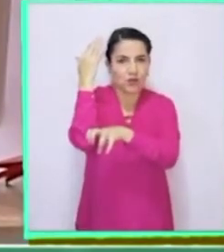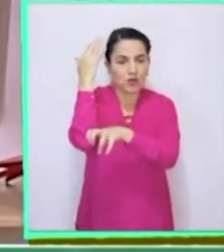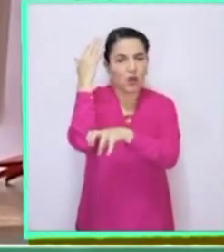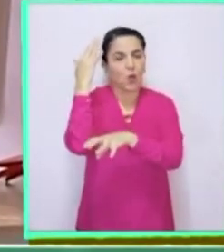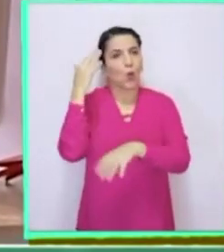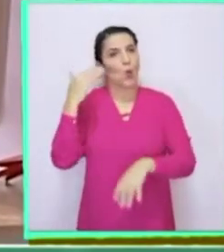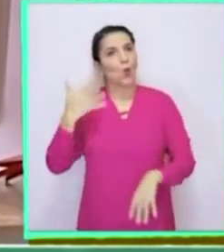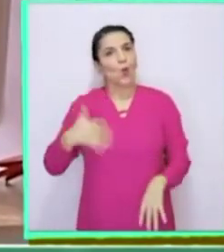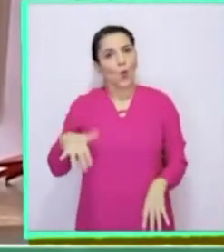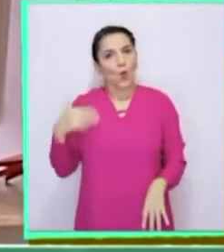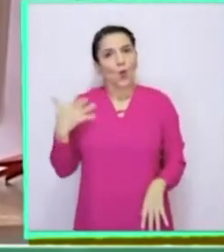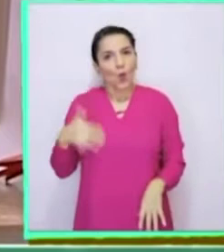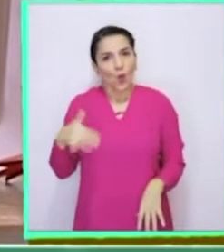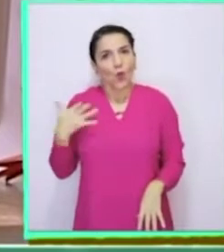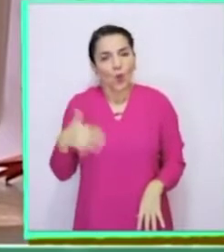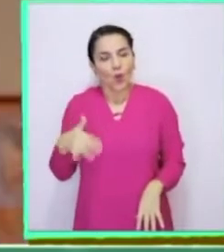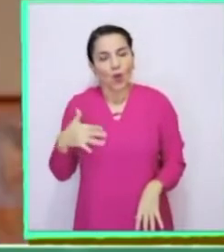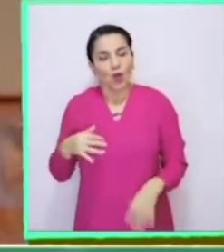impresionante! ¿Verdad?